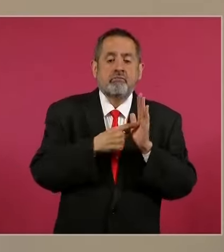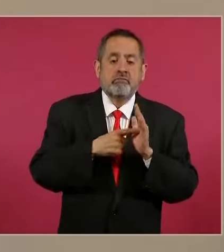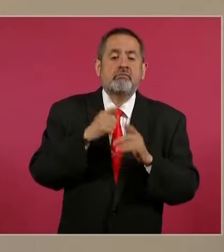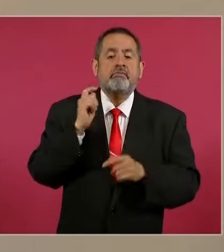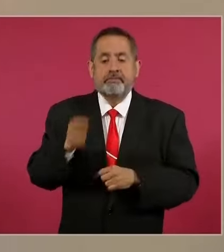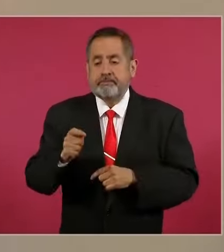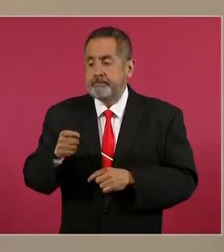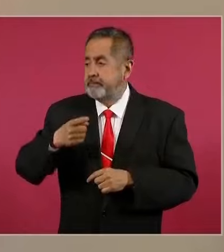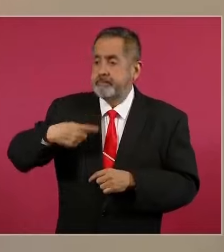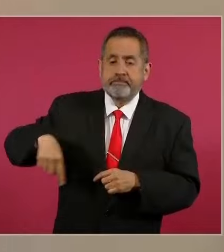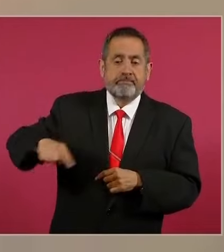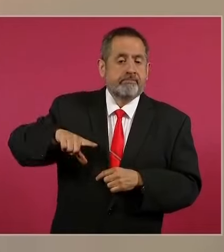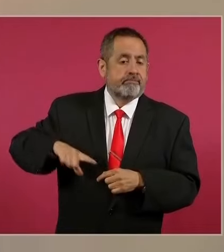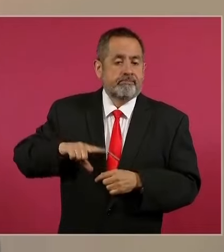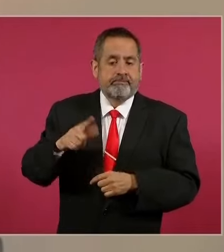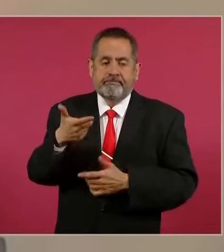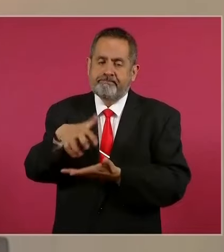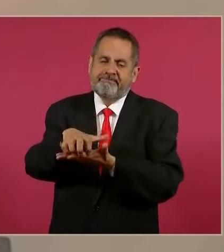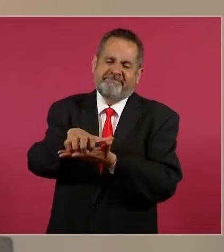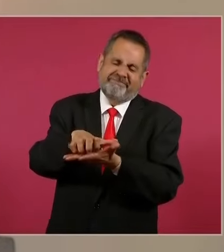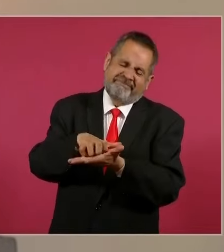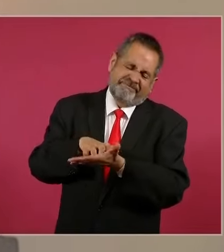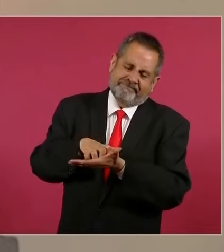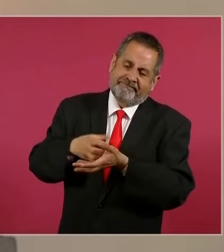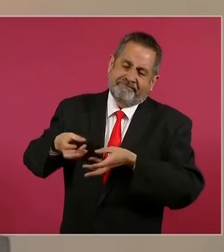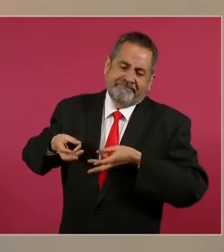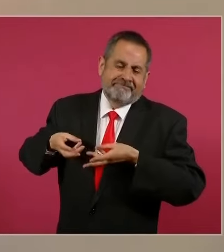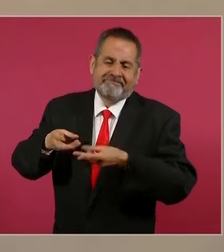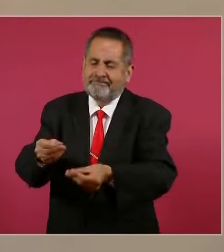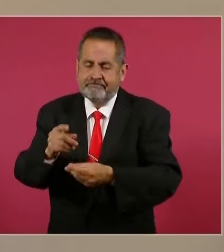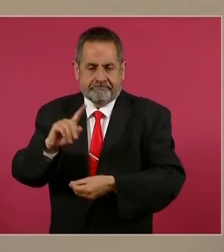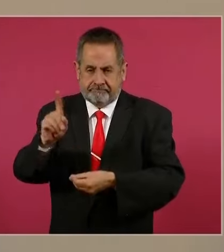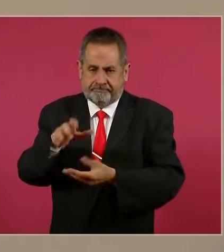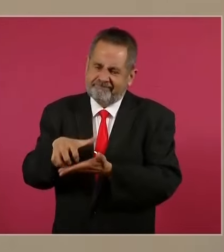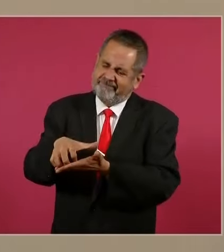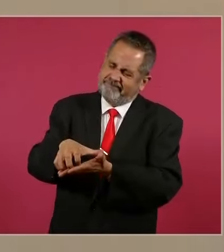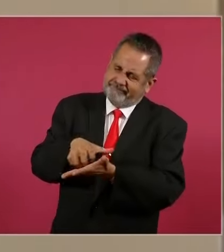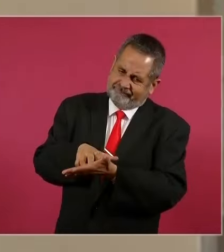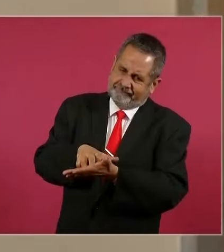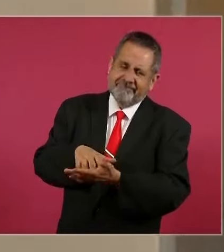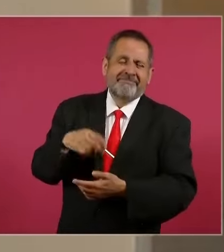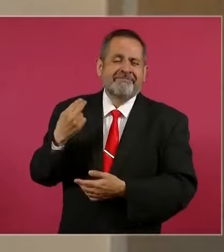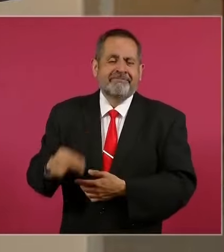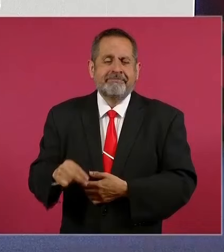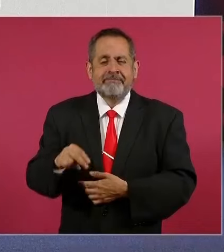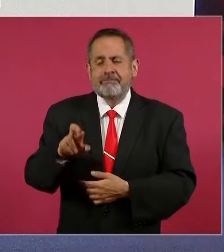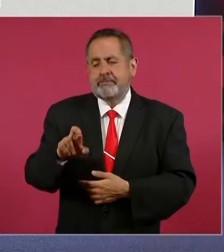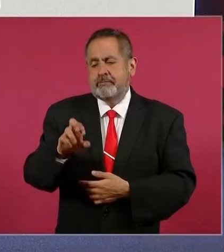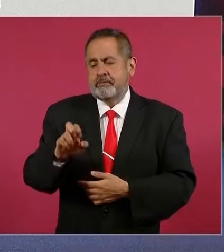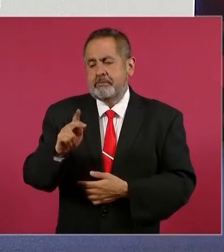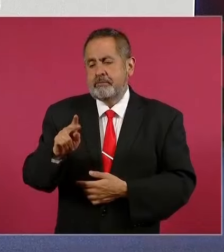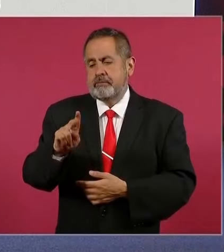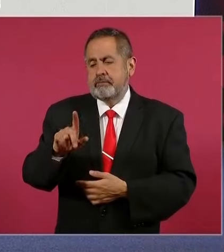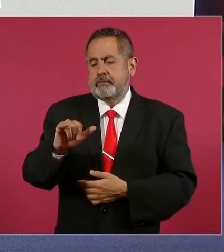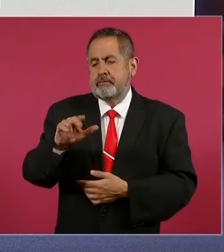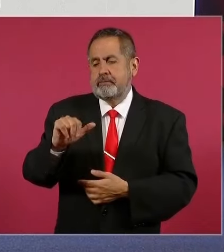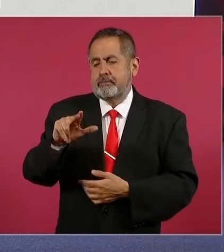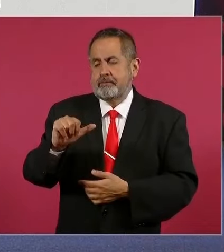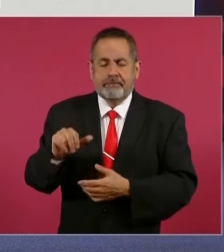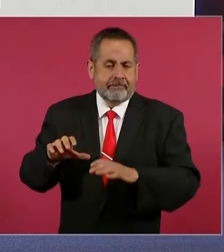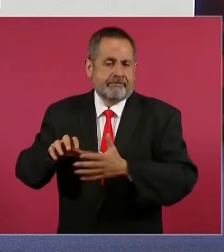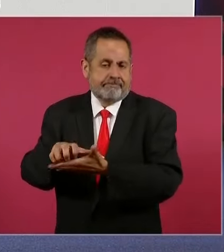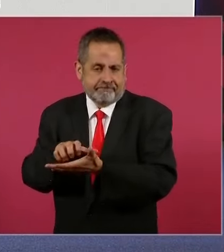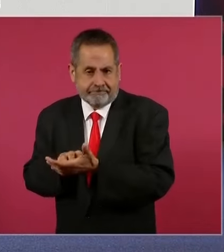austeridad republicana y la expedición de una ley general aplicable a todos los